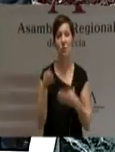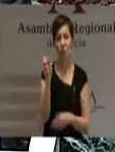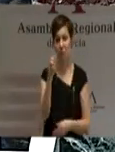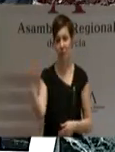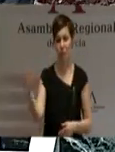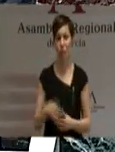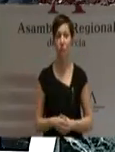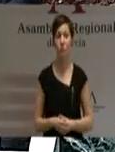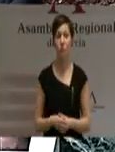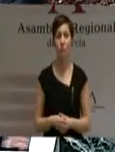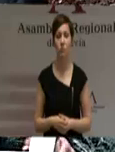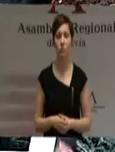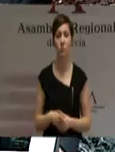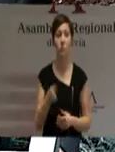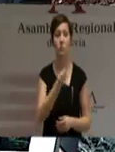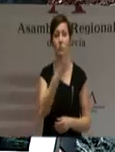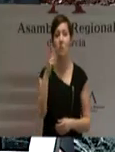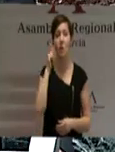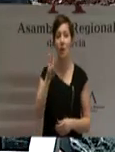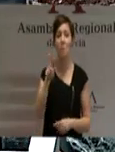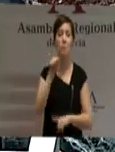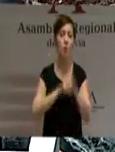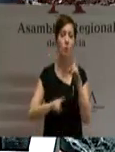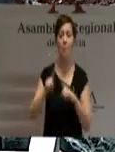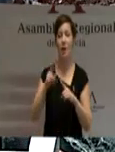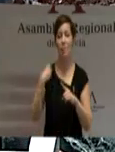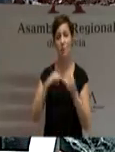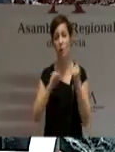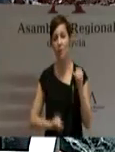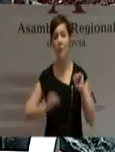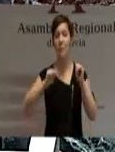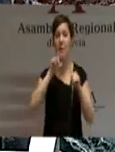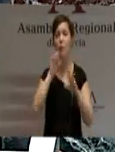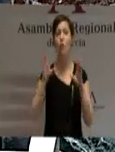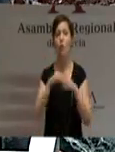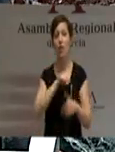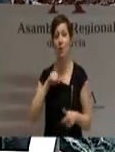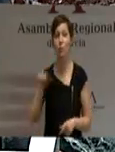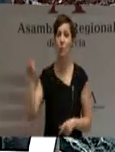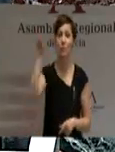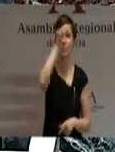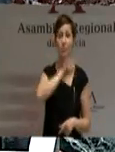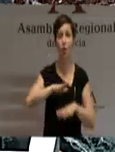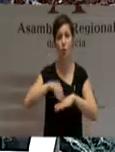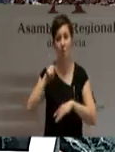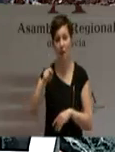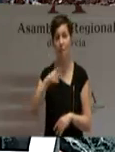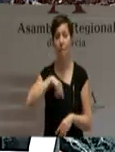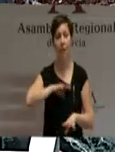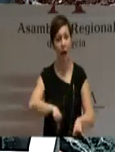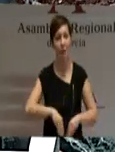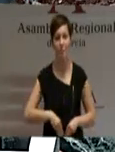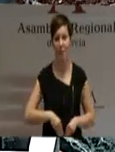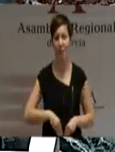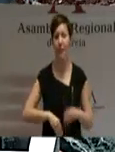Hay quienes han querido ver en la autonomía el germen de la crisis. Nosotros admitimos que el Estado autonómico español puede ser criticado, pero